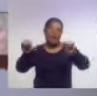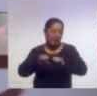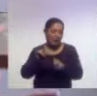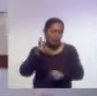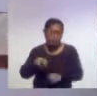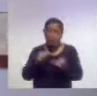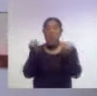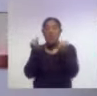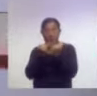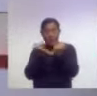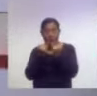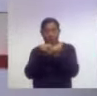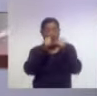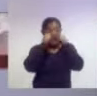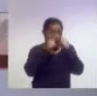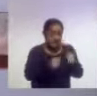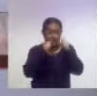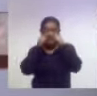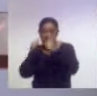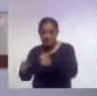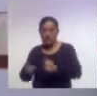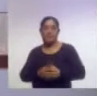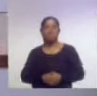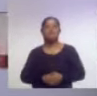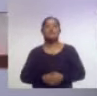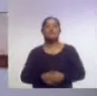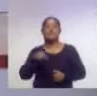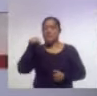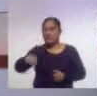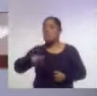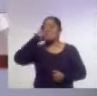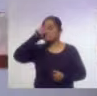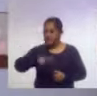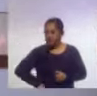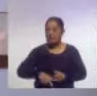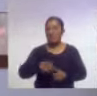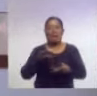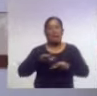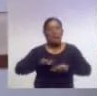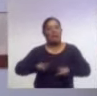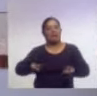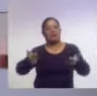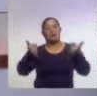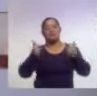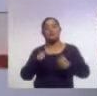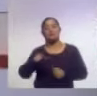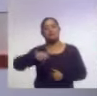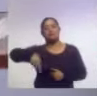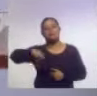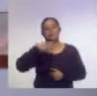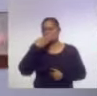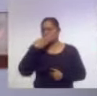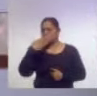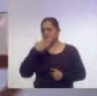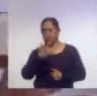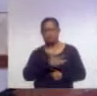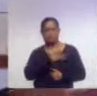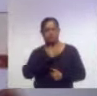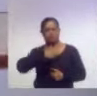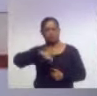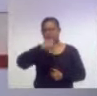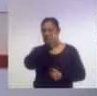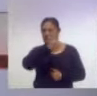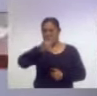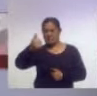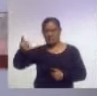sino la atención, que la atención sea realmente de calidad en condiciones óptimas en cuanto a todas